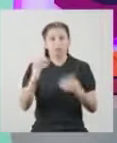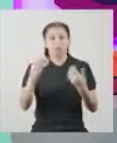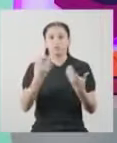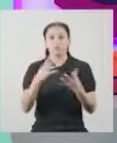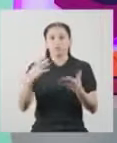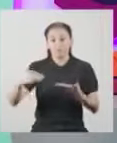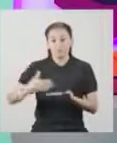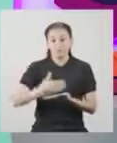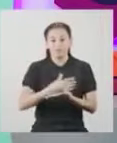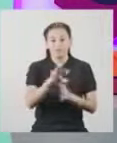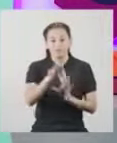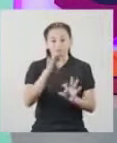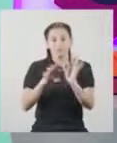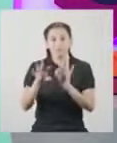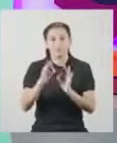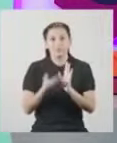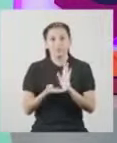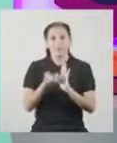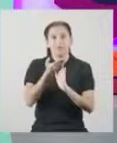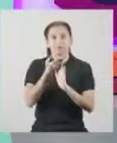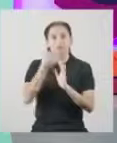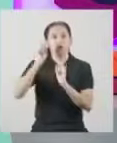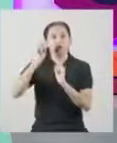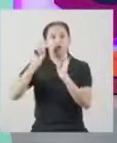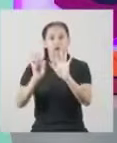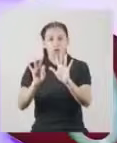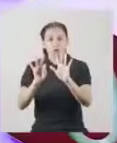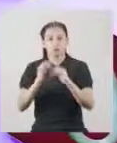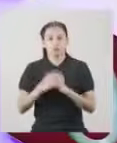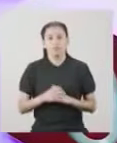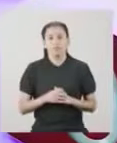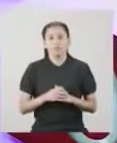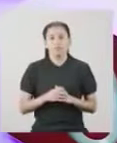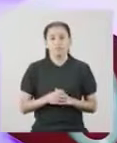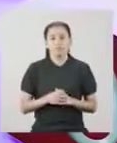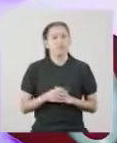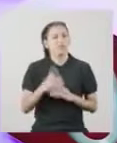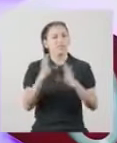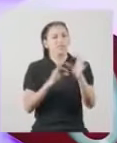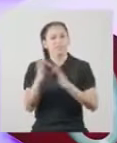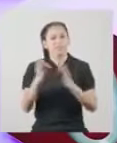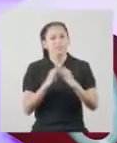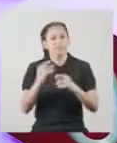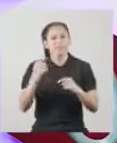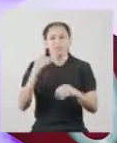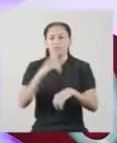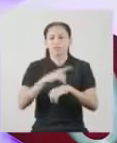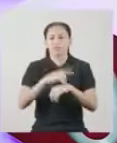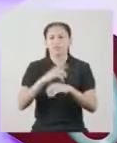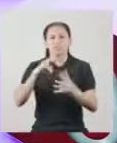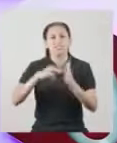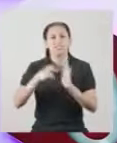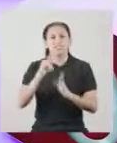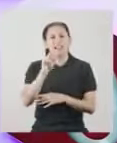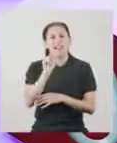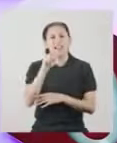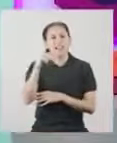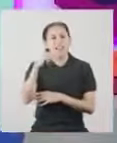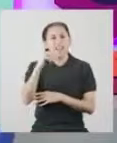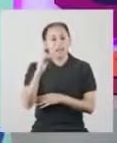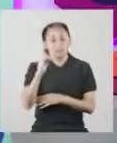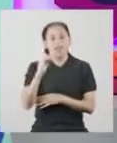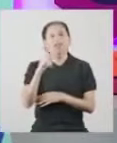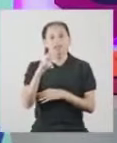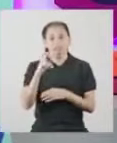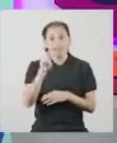las truchas obtenidas de la muestra es mayor que 8 Explíqueme doctora, ¿qué es el rango?